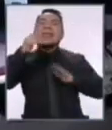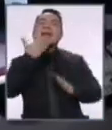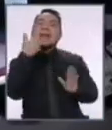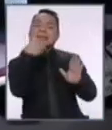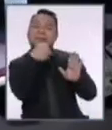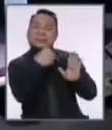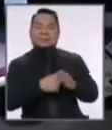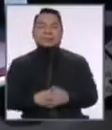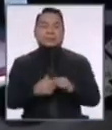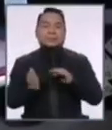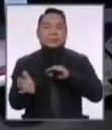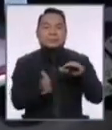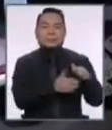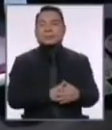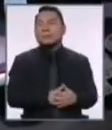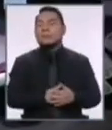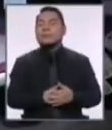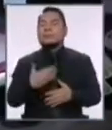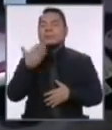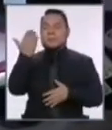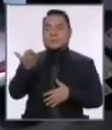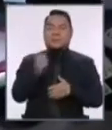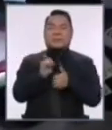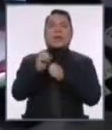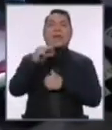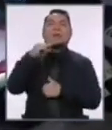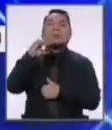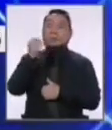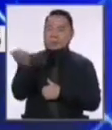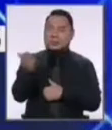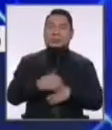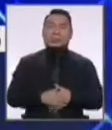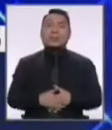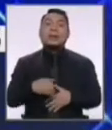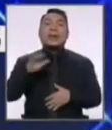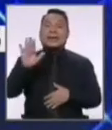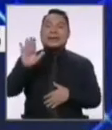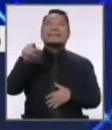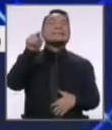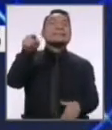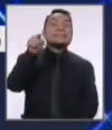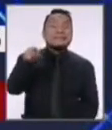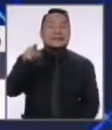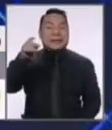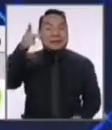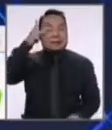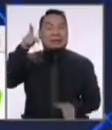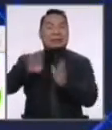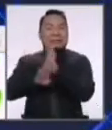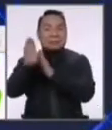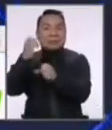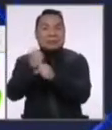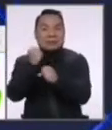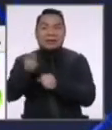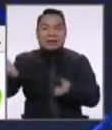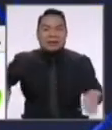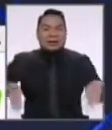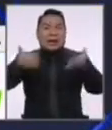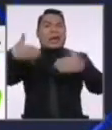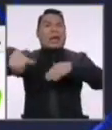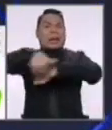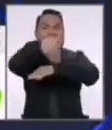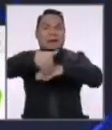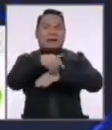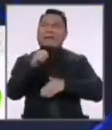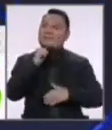Gracias. Verónica Mendoza, luego el candidato Acuña. Sí, mientras la señora Fujimori plantea reactivar la economía, sacando a la gente a la calle